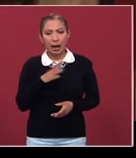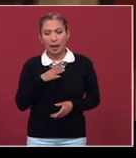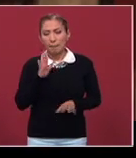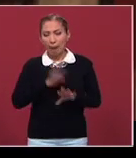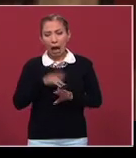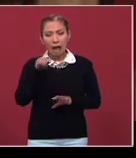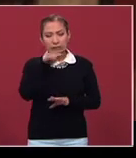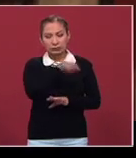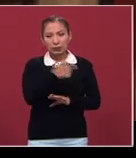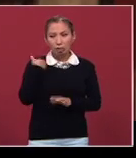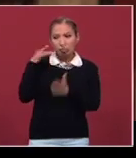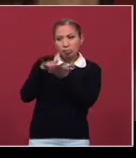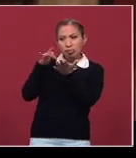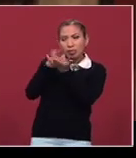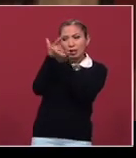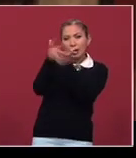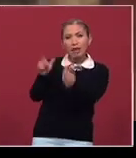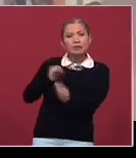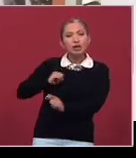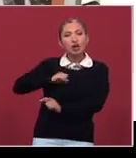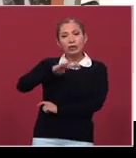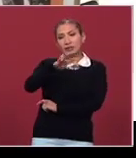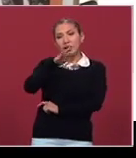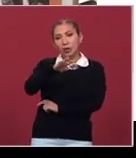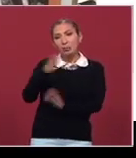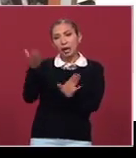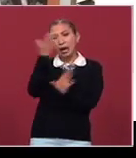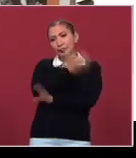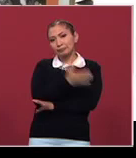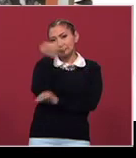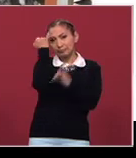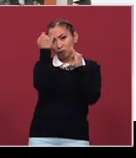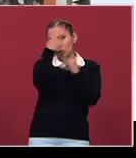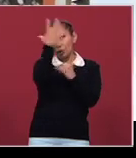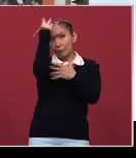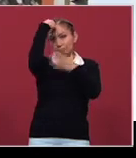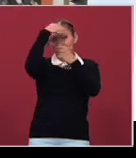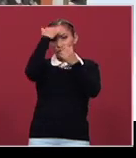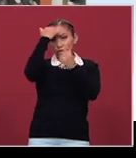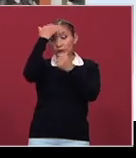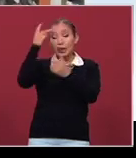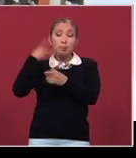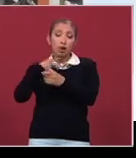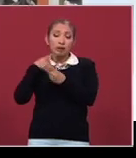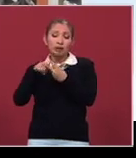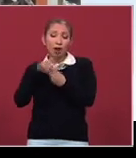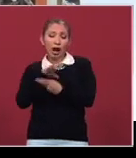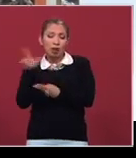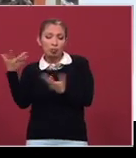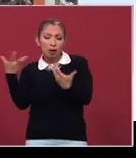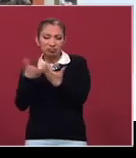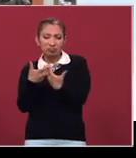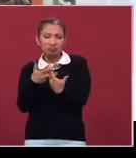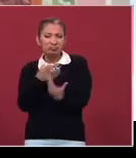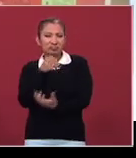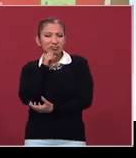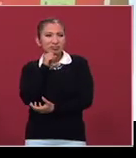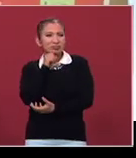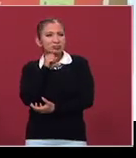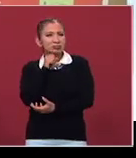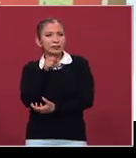esencialmente están alimentados del liberalismo del siglo XIX en términos ideológicos y en términos políticos tienen ahí una mezcla, porque también